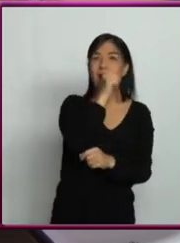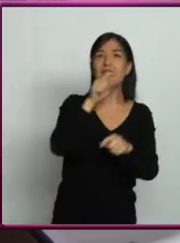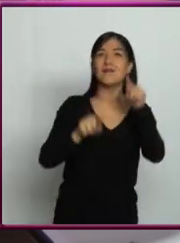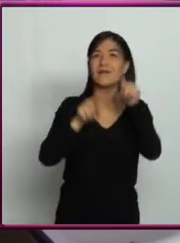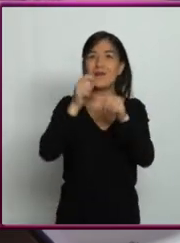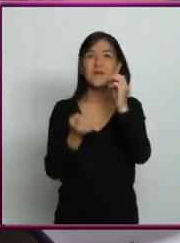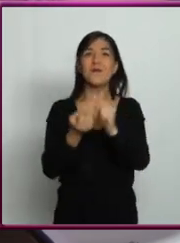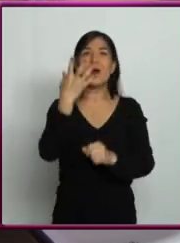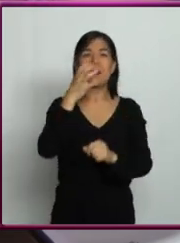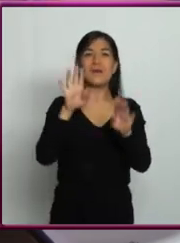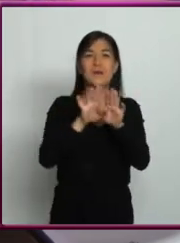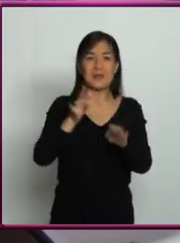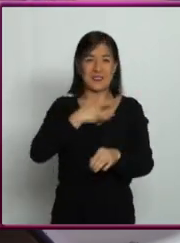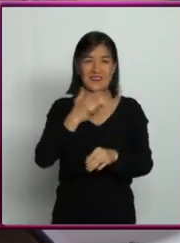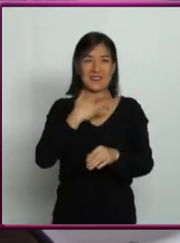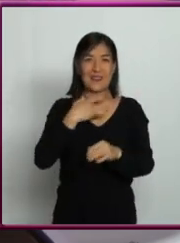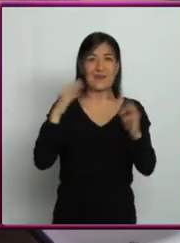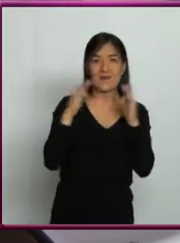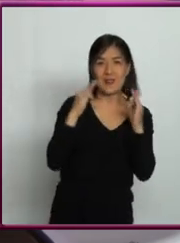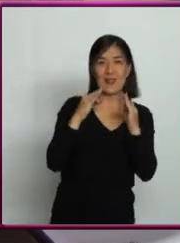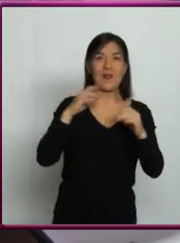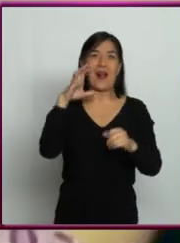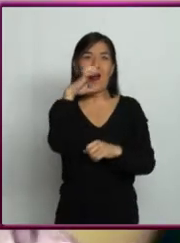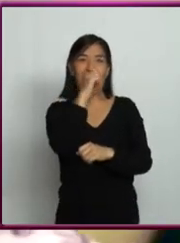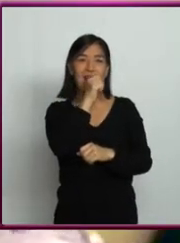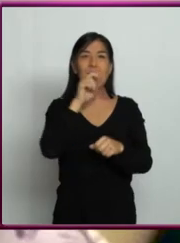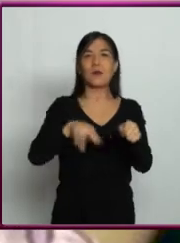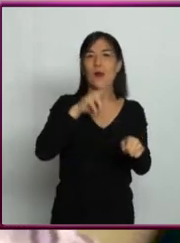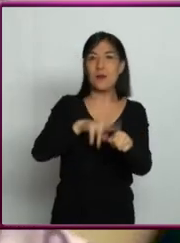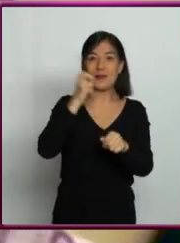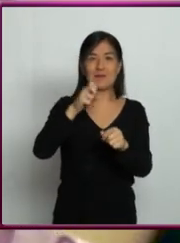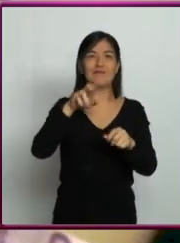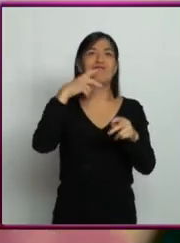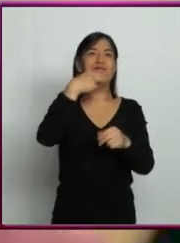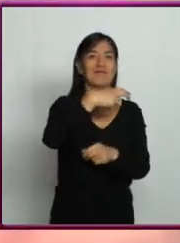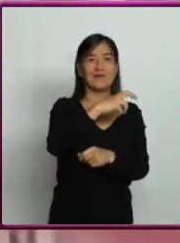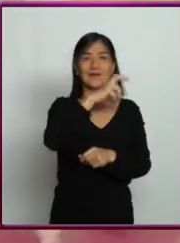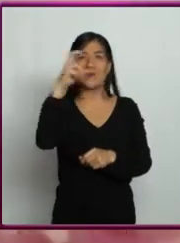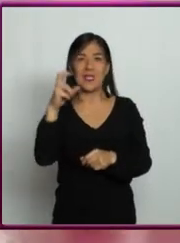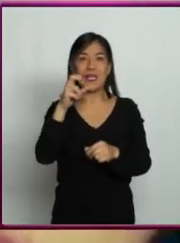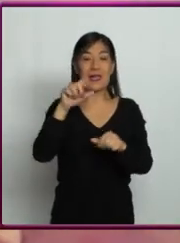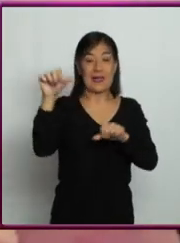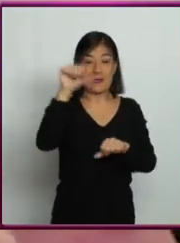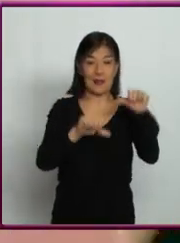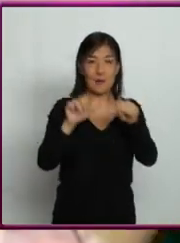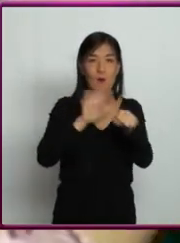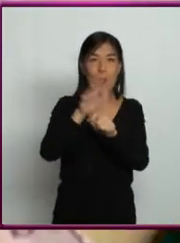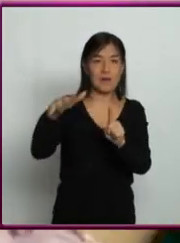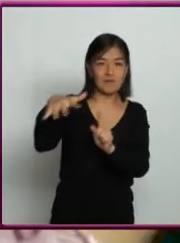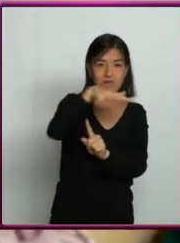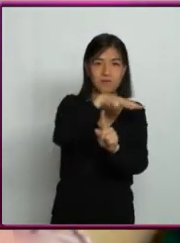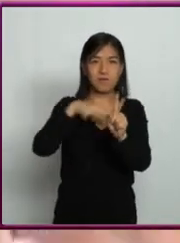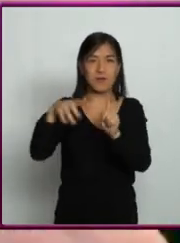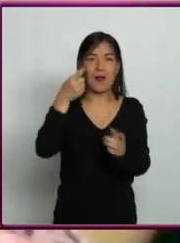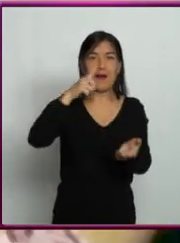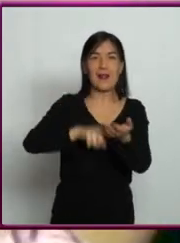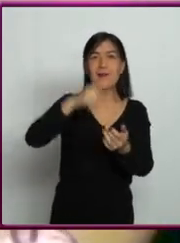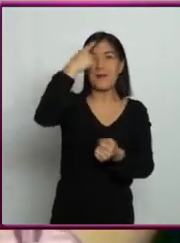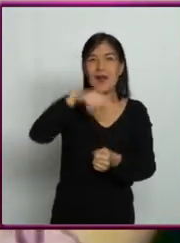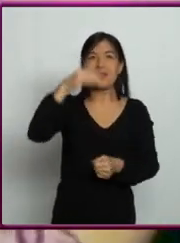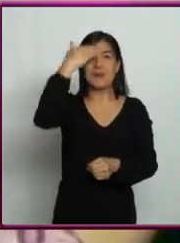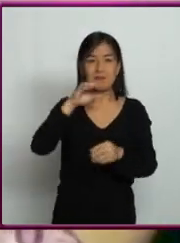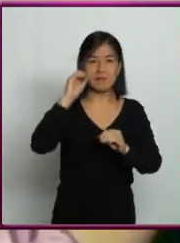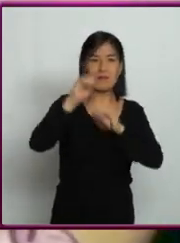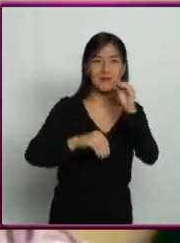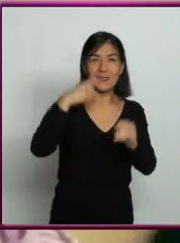sería la temperatura, por ejemplo, de un planeta, y además cuál sería la química atmosférica, justamente para saber qué